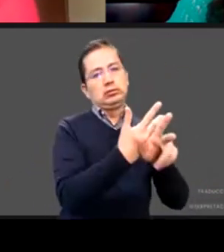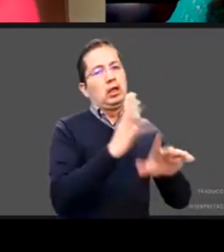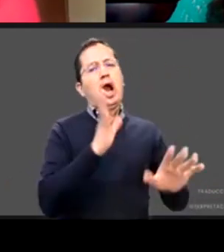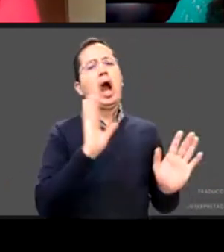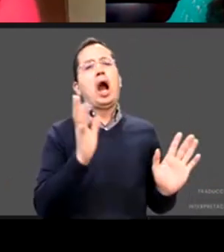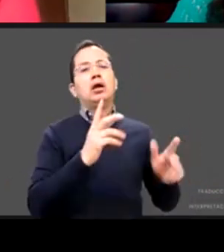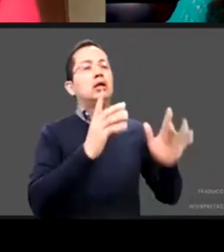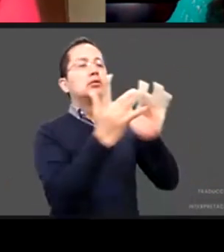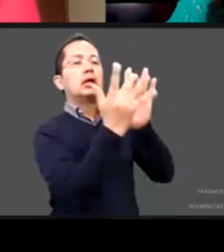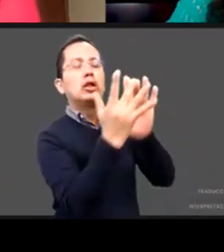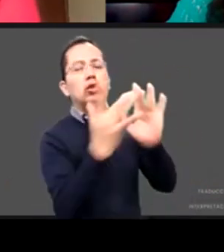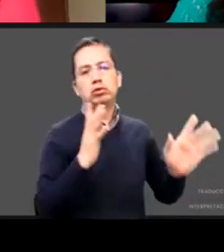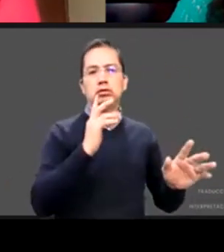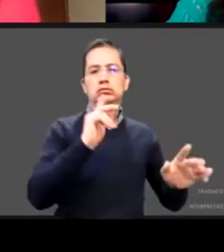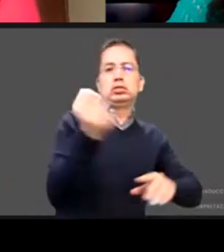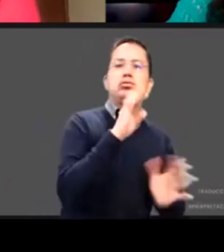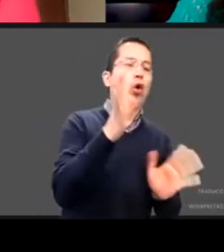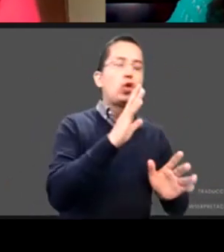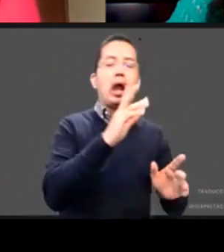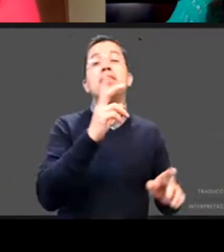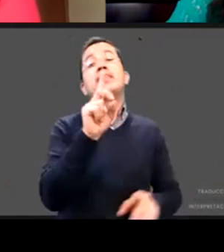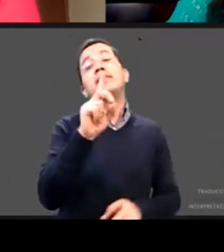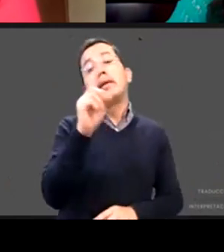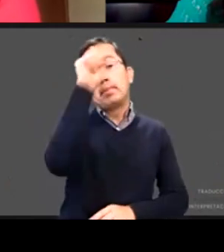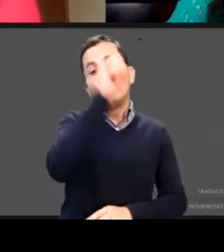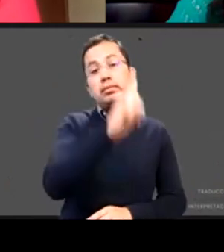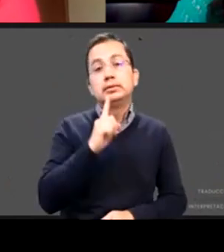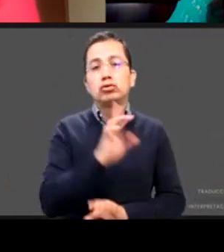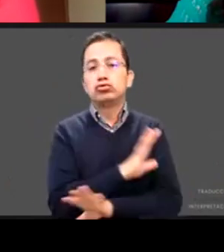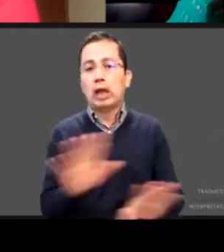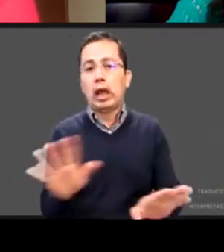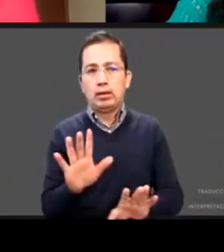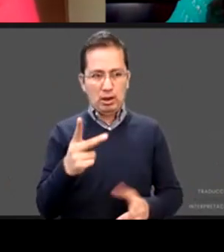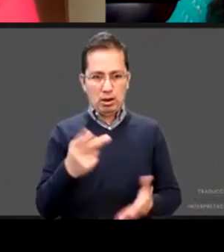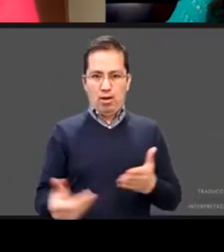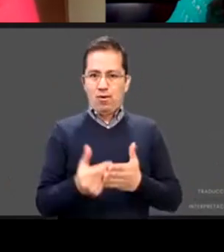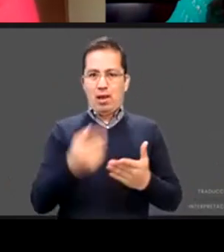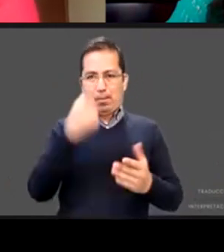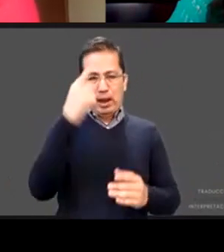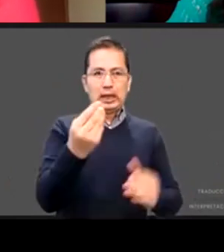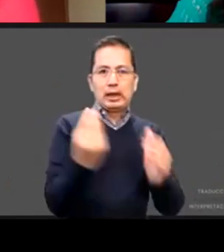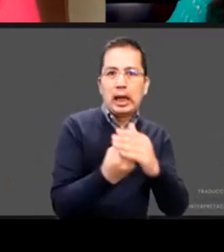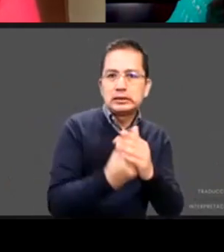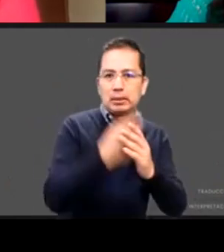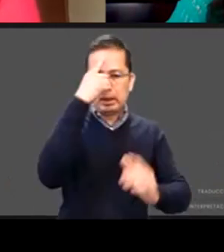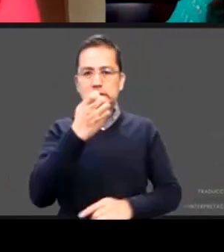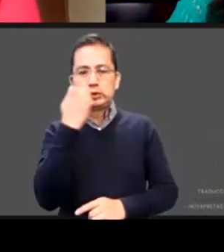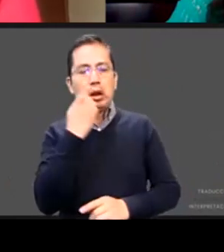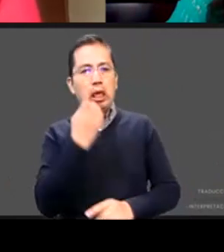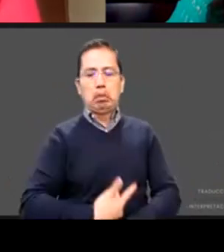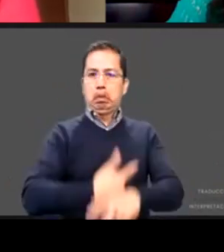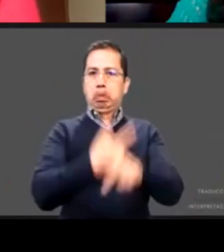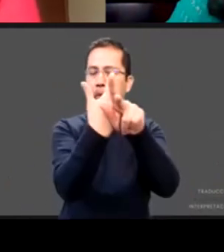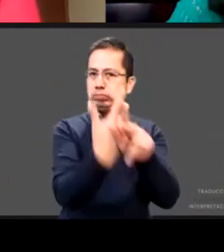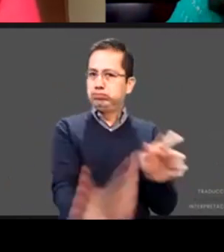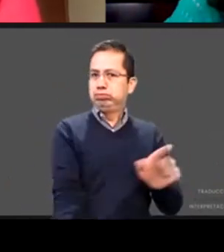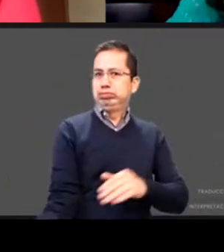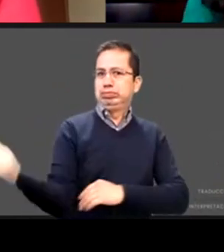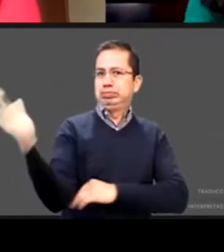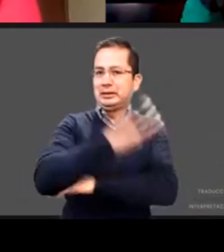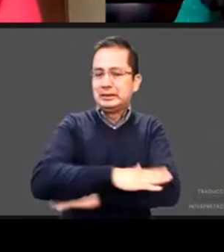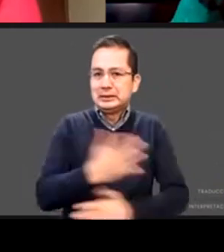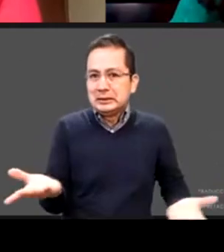Zoom cuando no se podía se vuelven retos y entonces ahí en lo que dicen por ejemplo de quien deja el cuidado de los niños